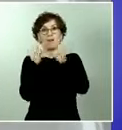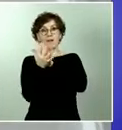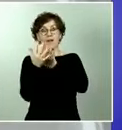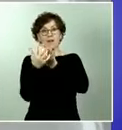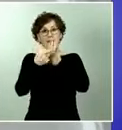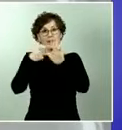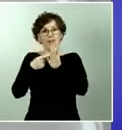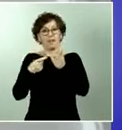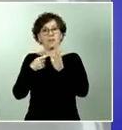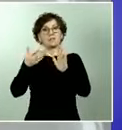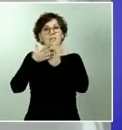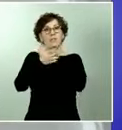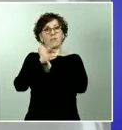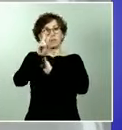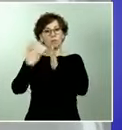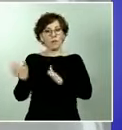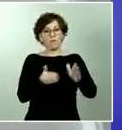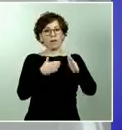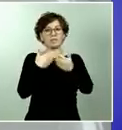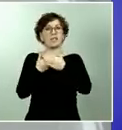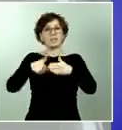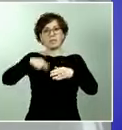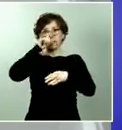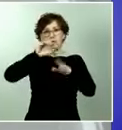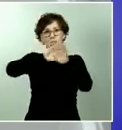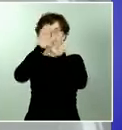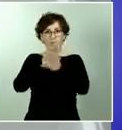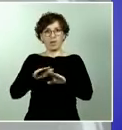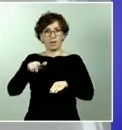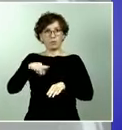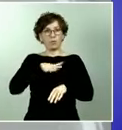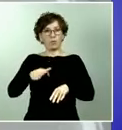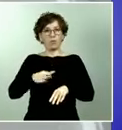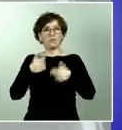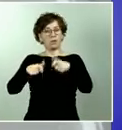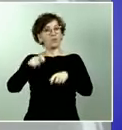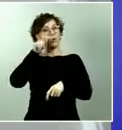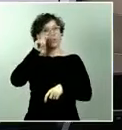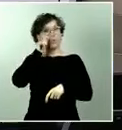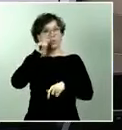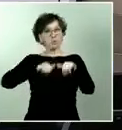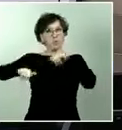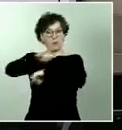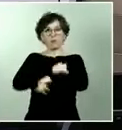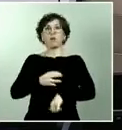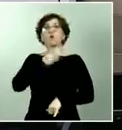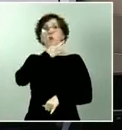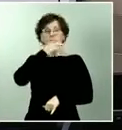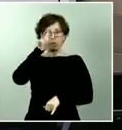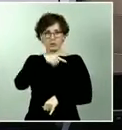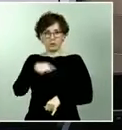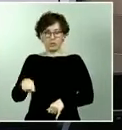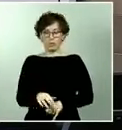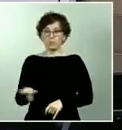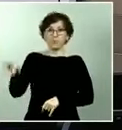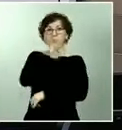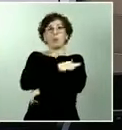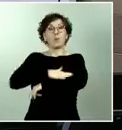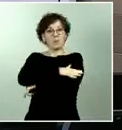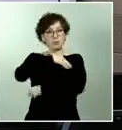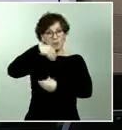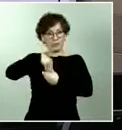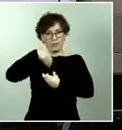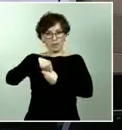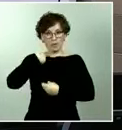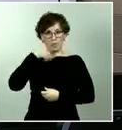un colapso para las aerolíneas y para el sector turístico al ministro del interior el señor de Marlaska siguiendo un poco el hilo de los